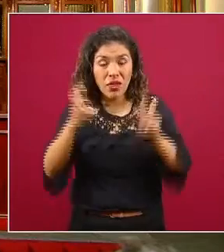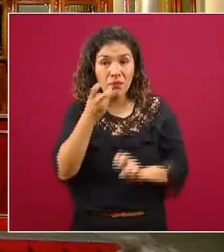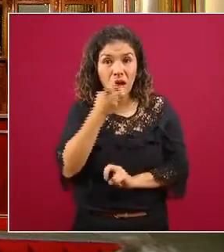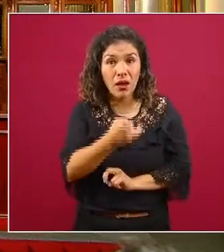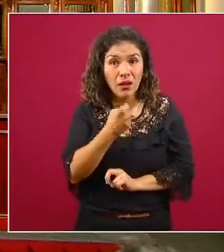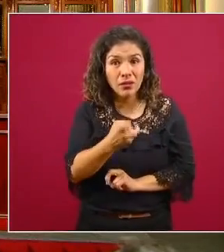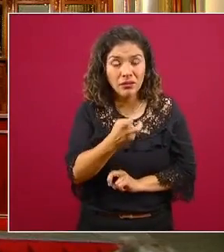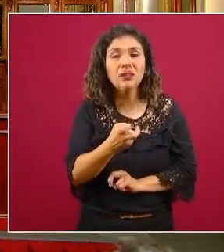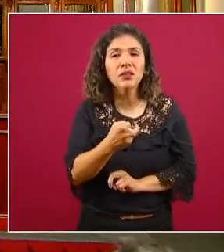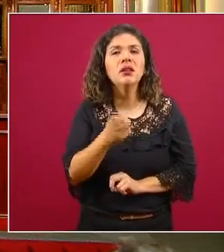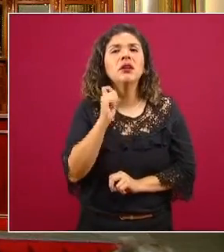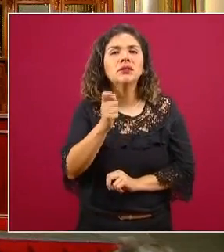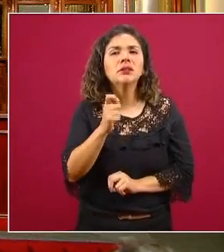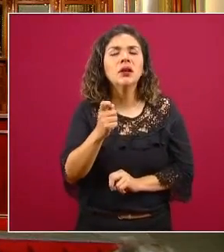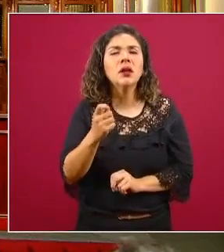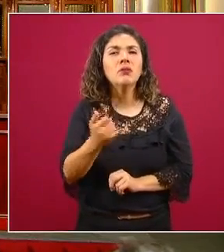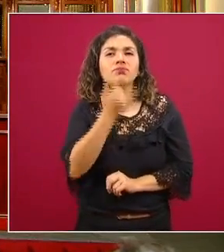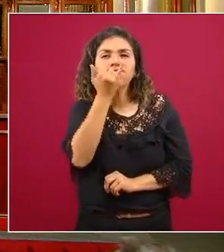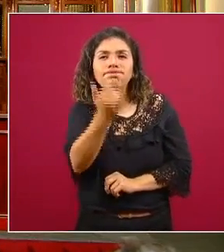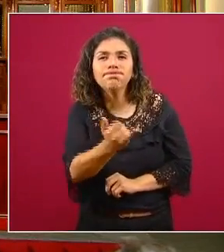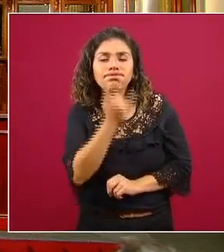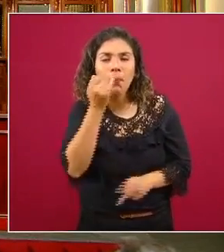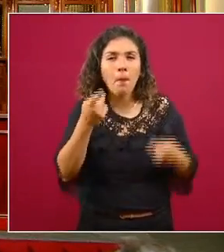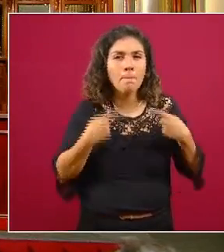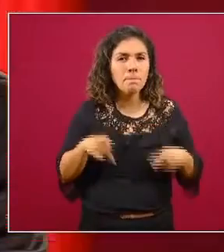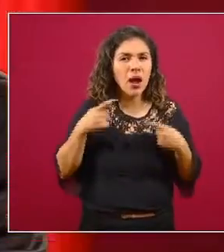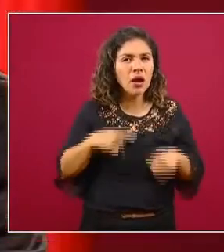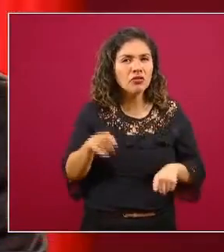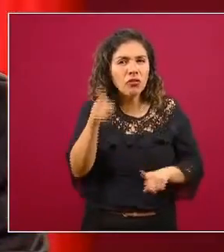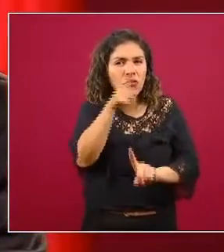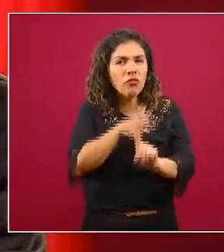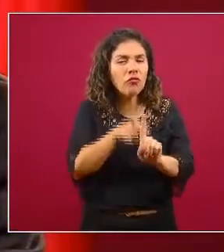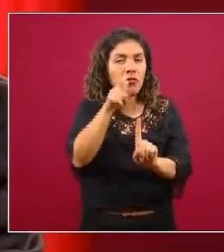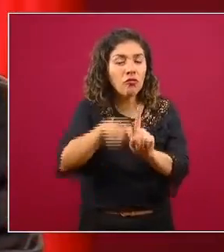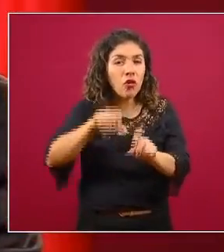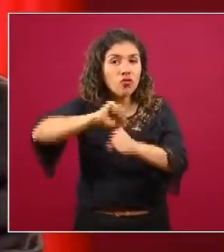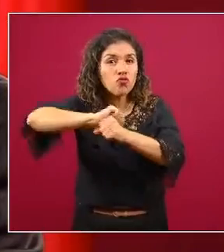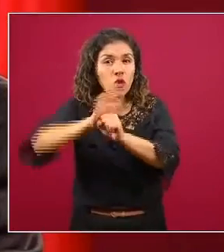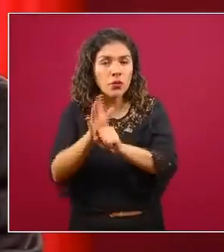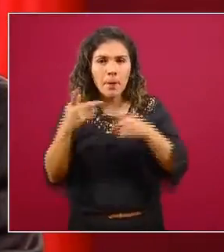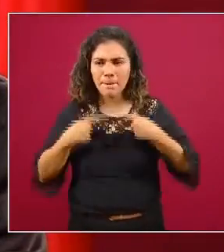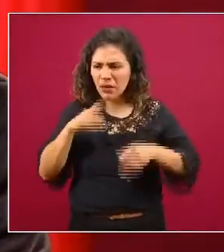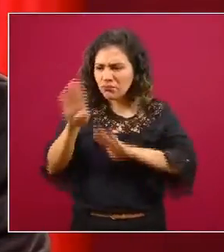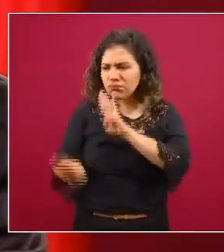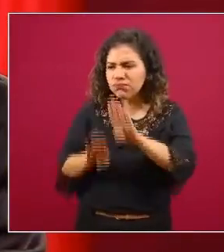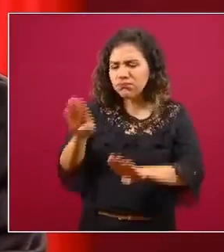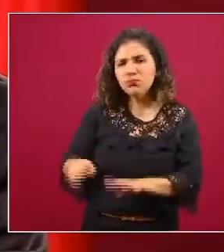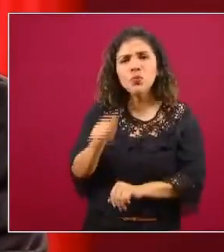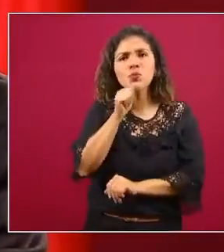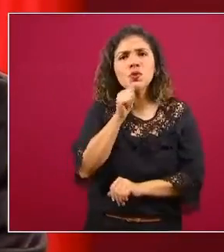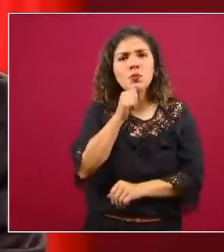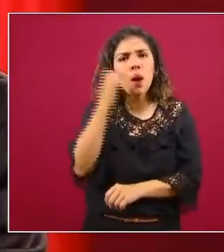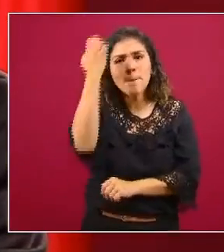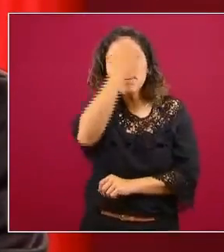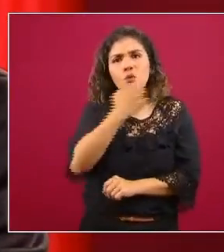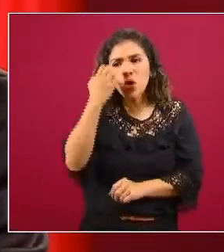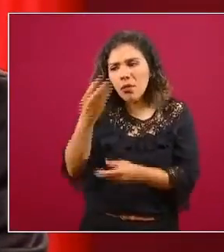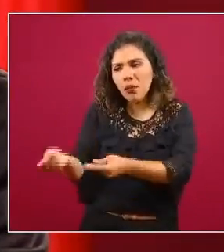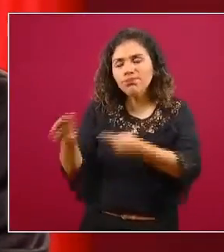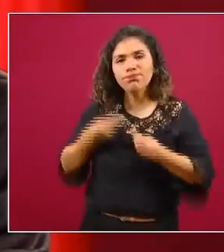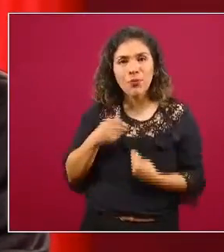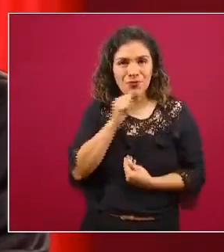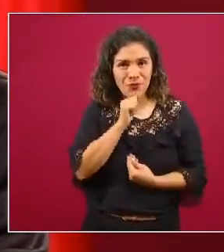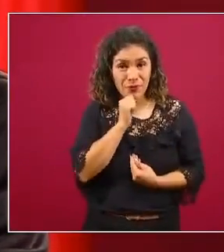casos probables o sospechosos COVID de personas que fallecían sin una prueba confirmatoria